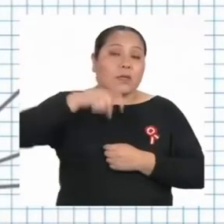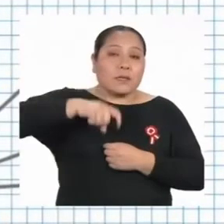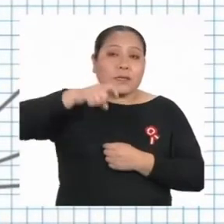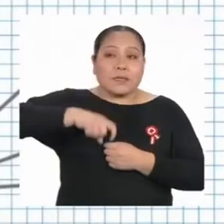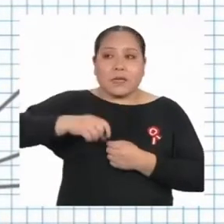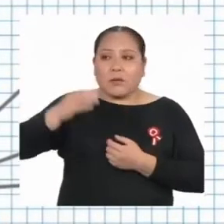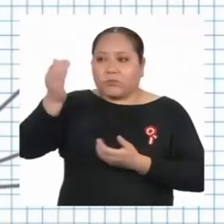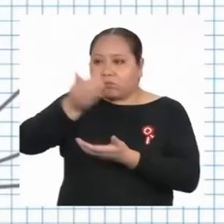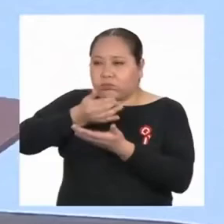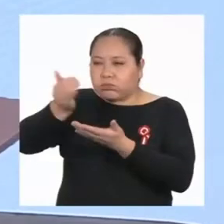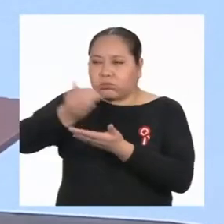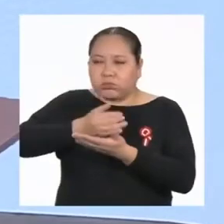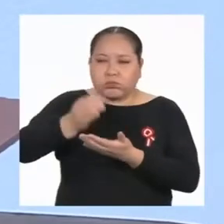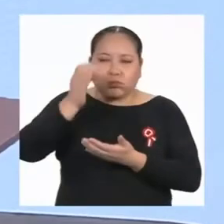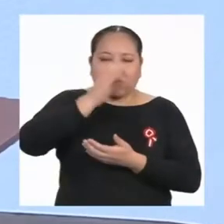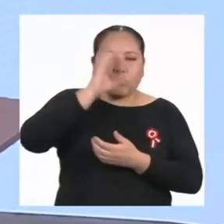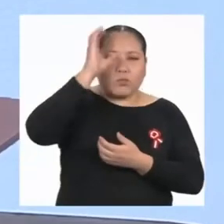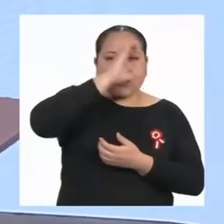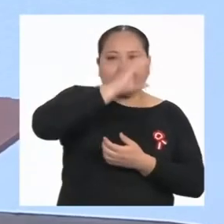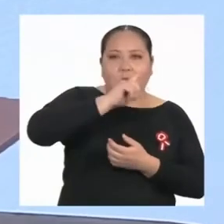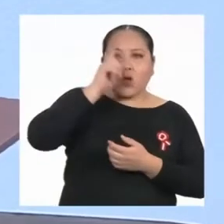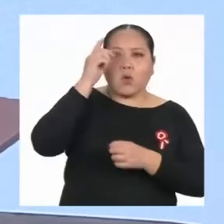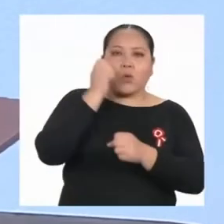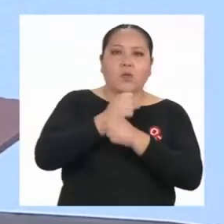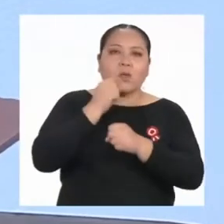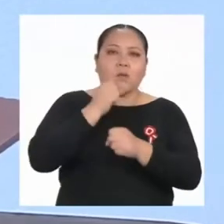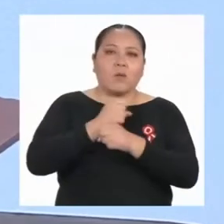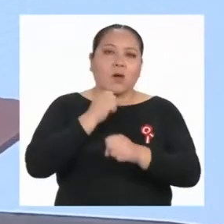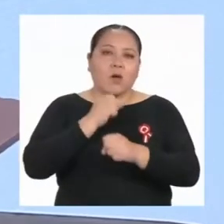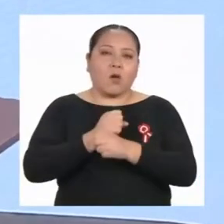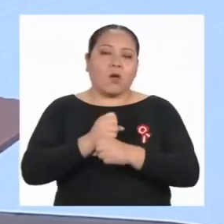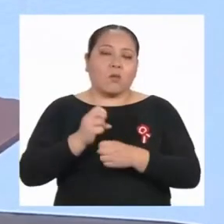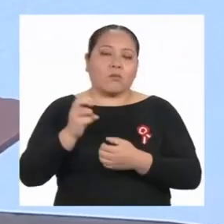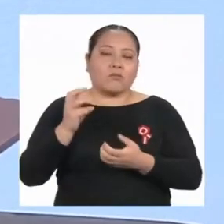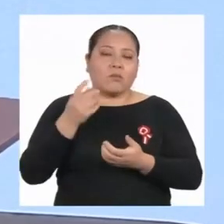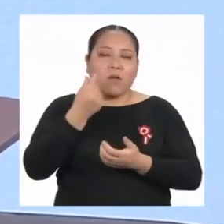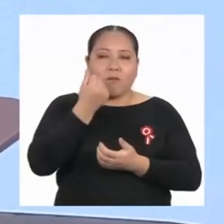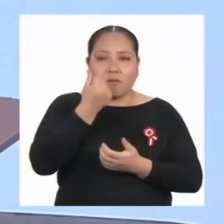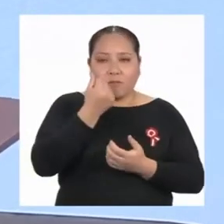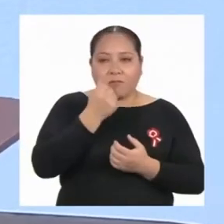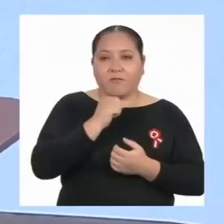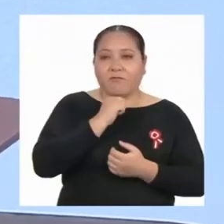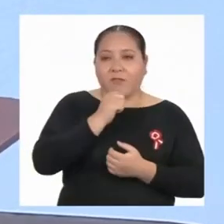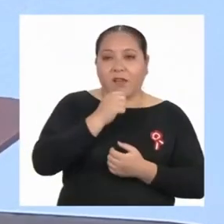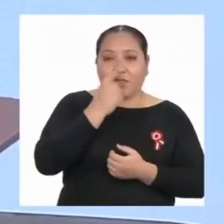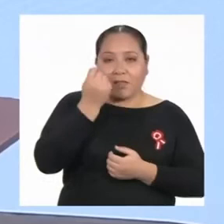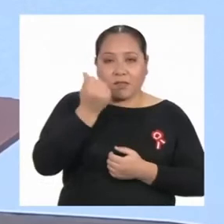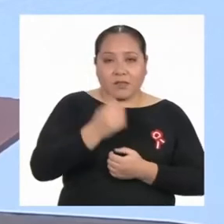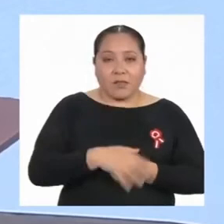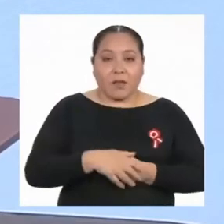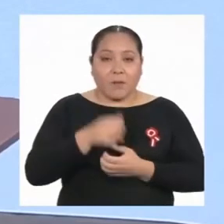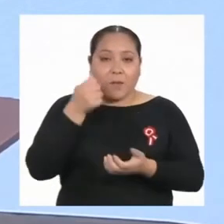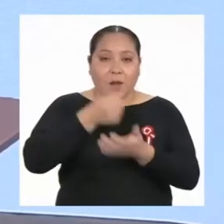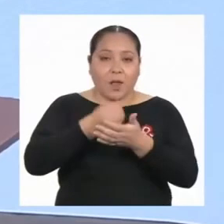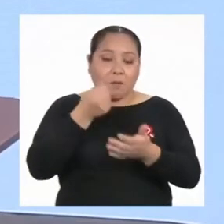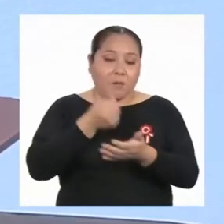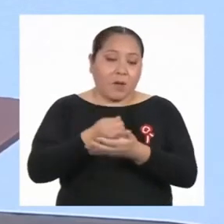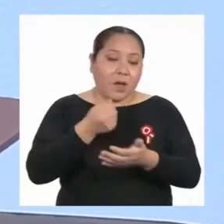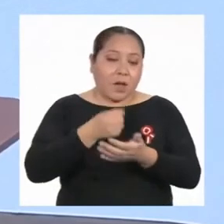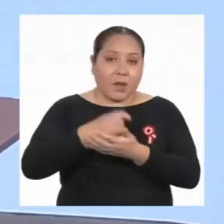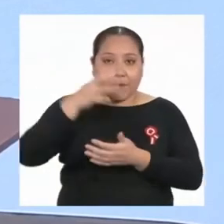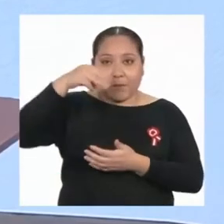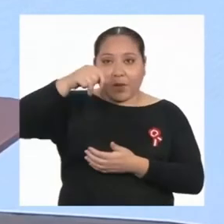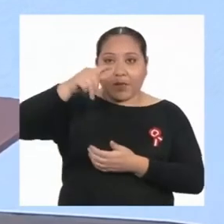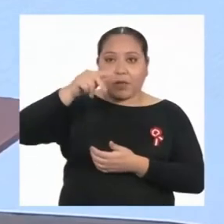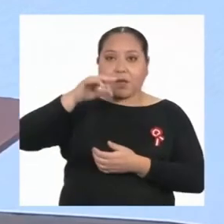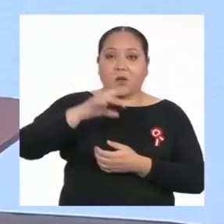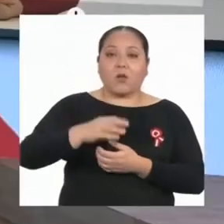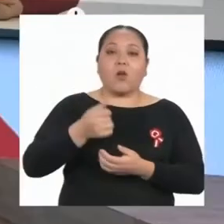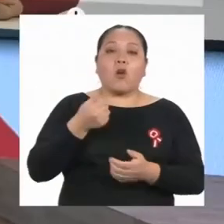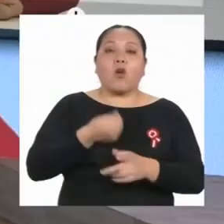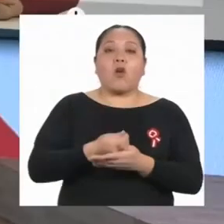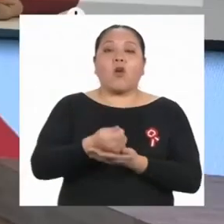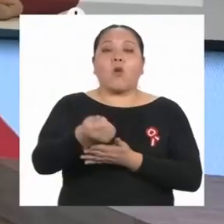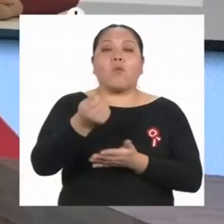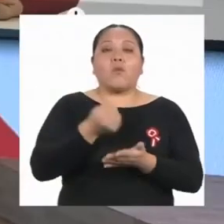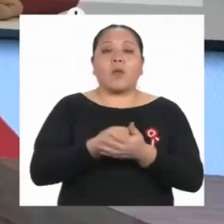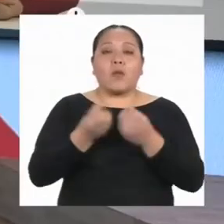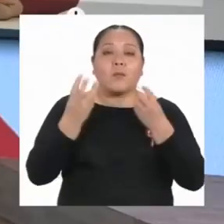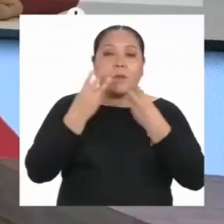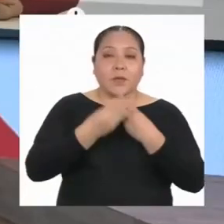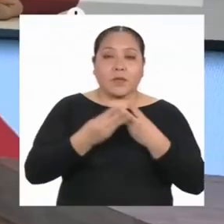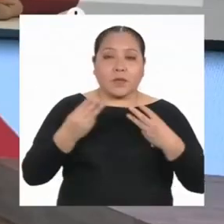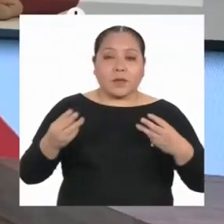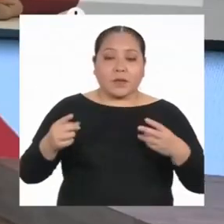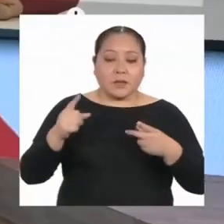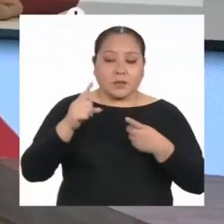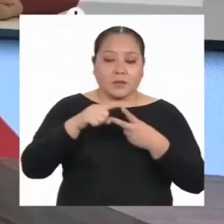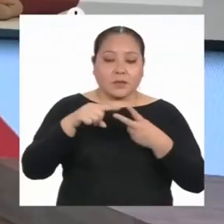de conseguir un trabajo, sumados a la falta de dinero para pagar una matrícula o comprar materiales de estudio, son